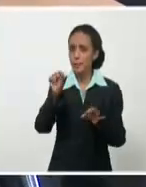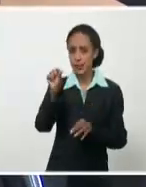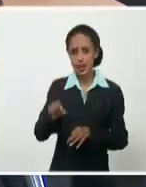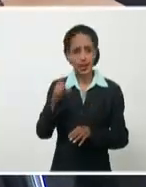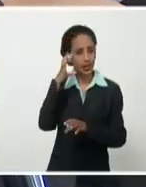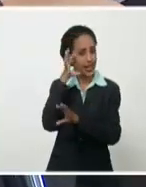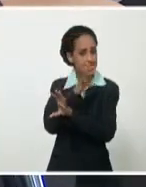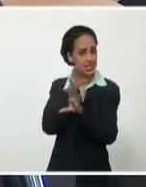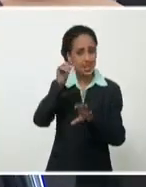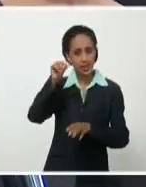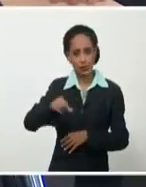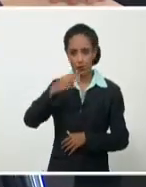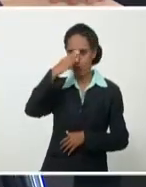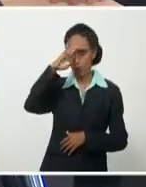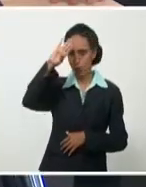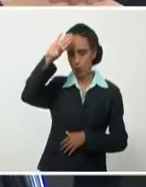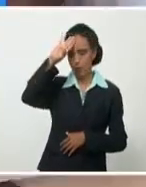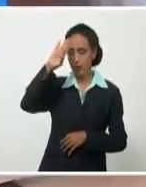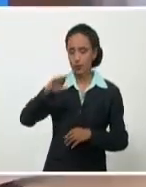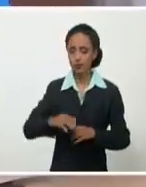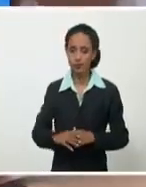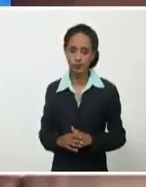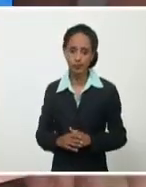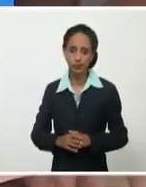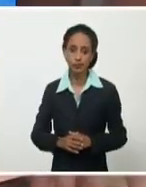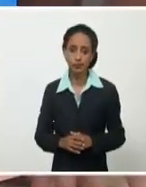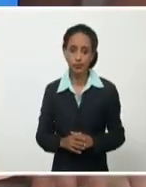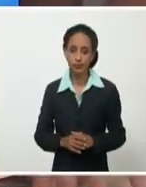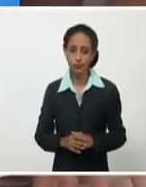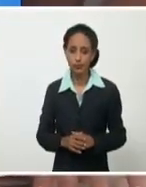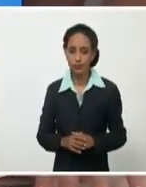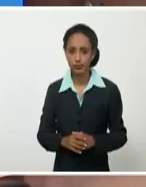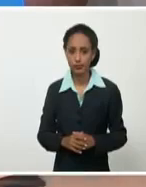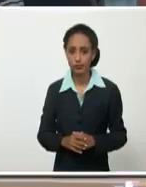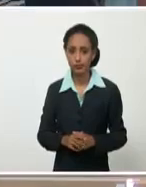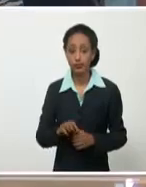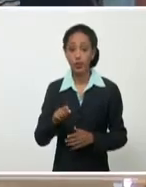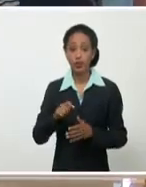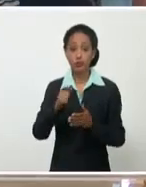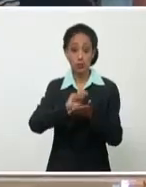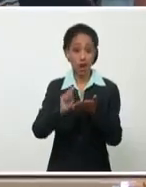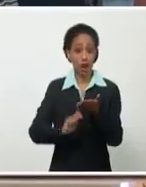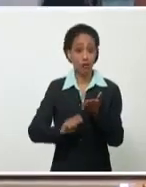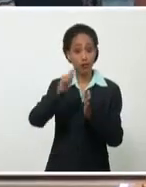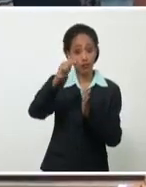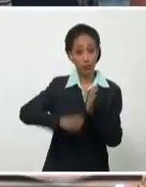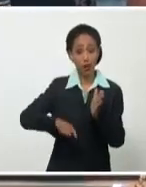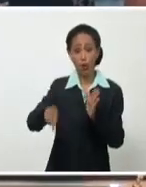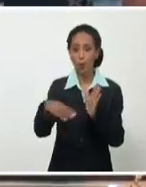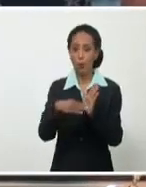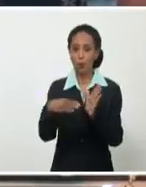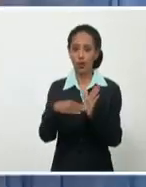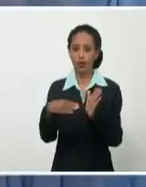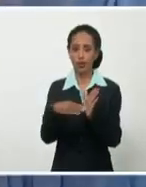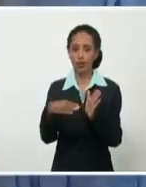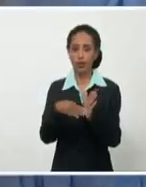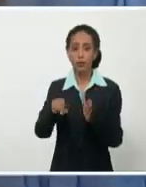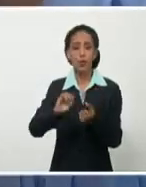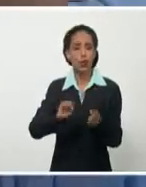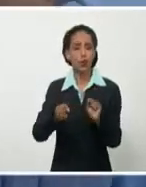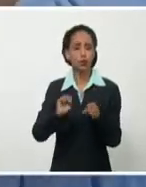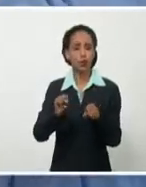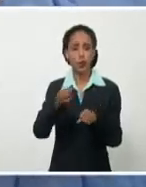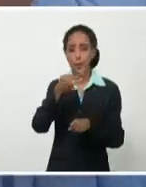Una carta de intención entre los titulares de salud de Cuba y Argentina fue firmada esta tarde en el Centro Estatal para el Control de